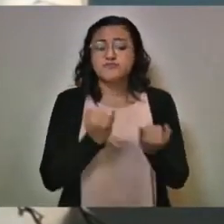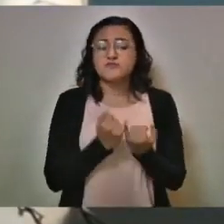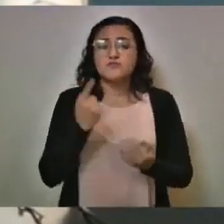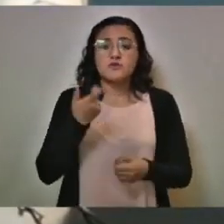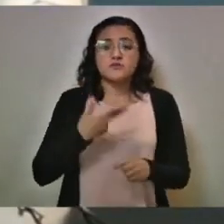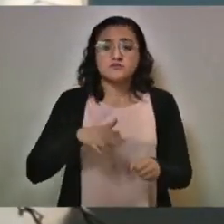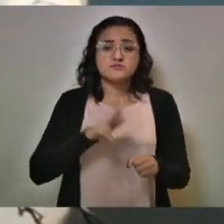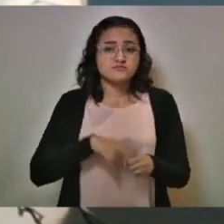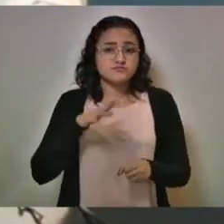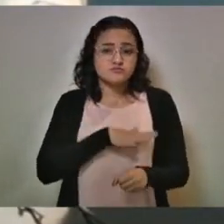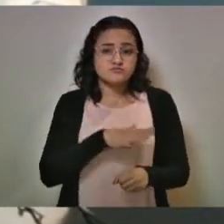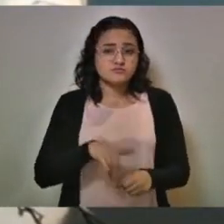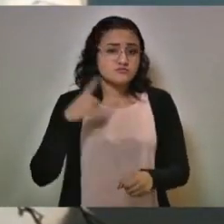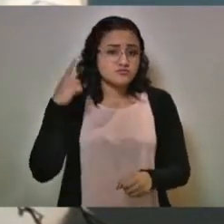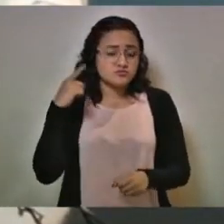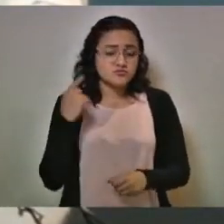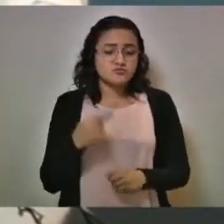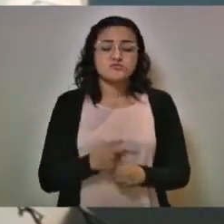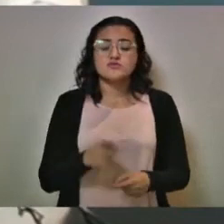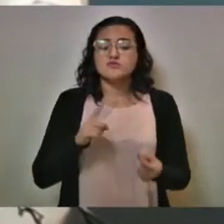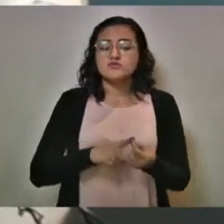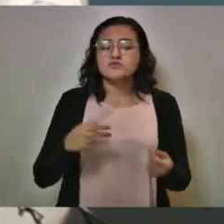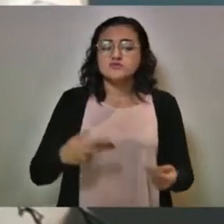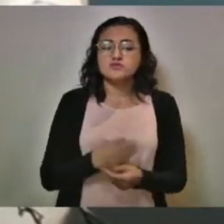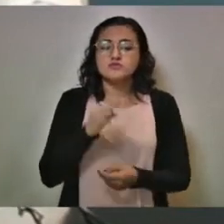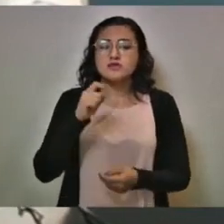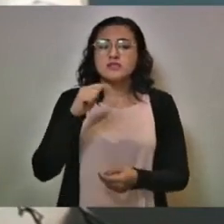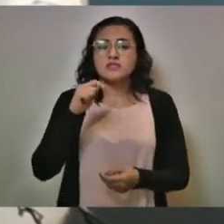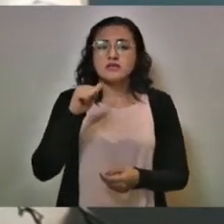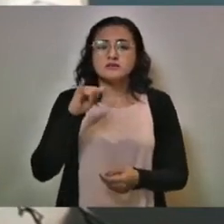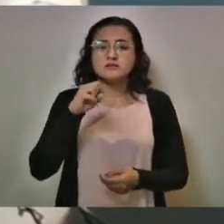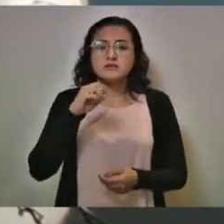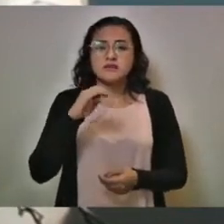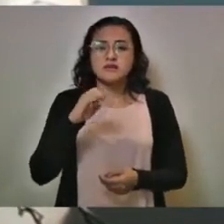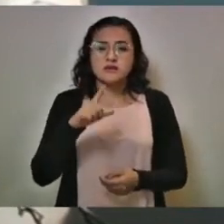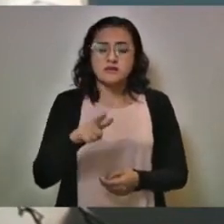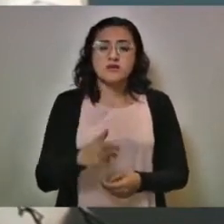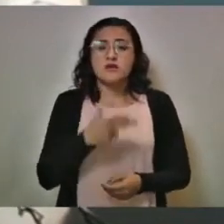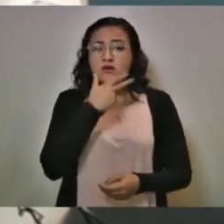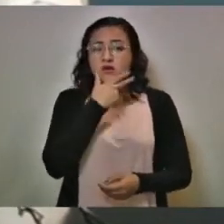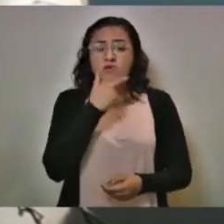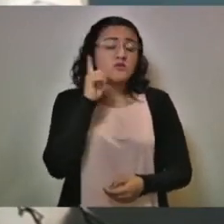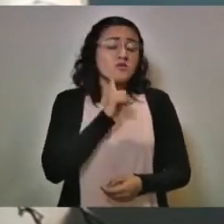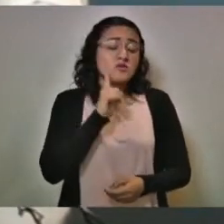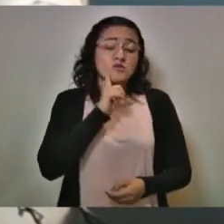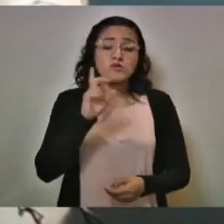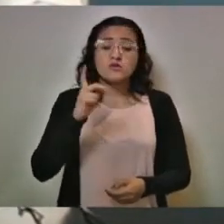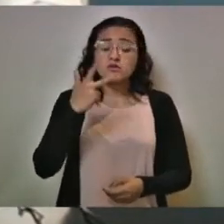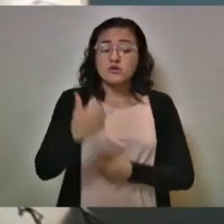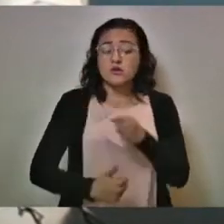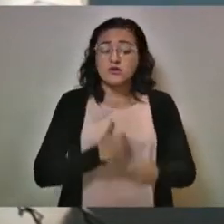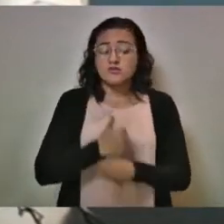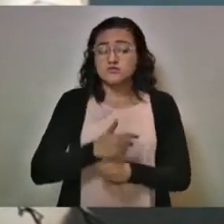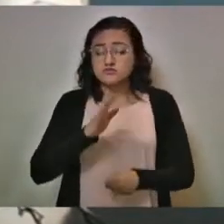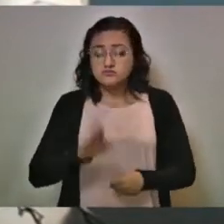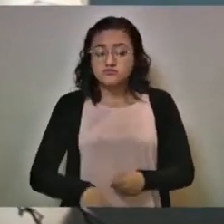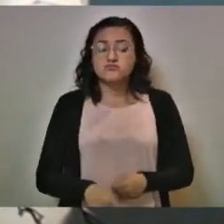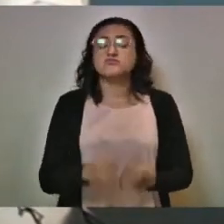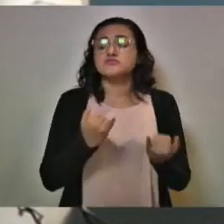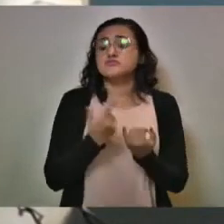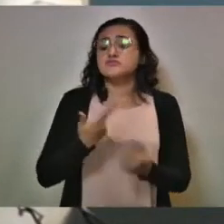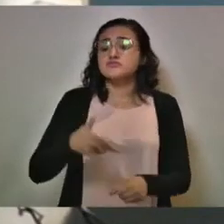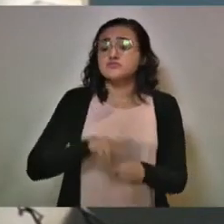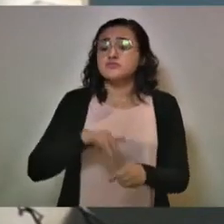Cholula, residente de Santa Isabel Cholula, femenino de 38 años. En el hospital general de Izuca,